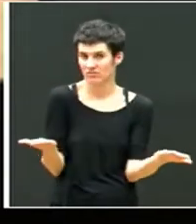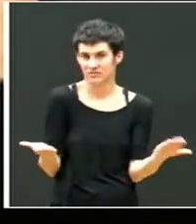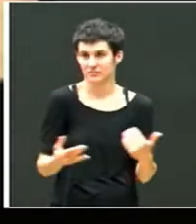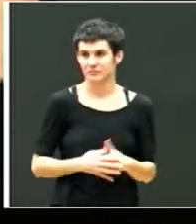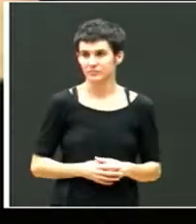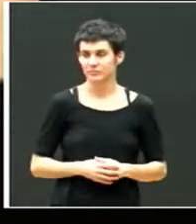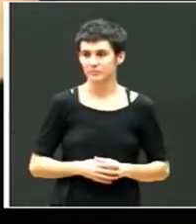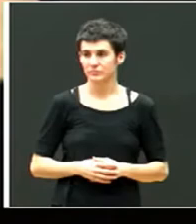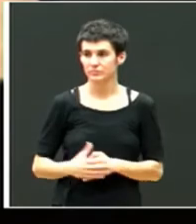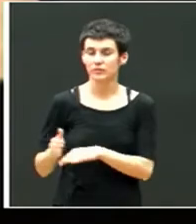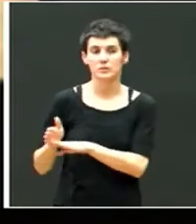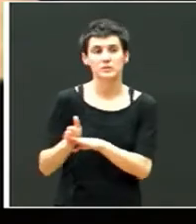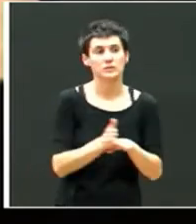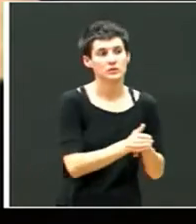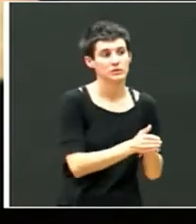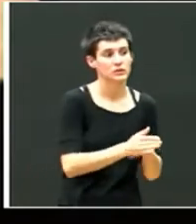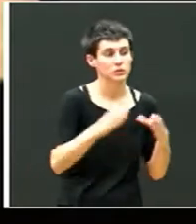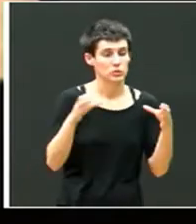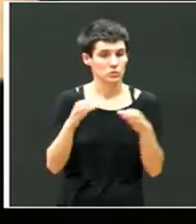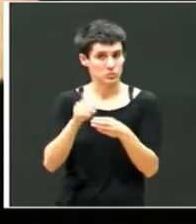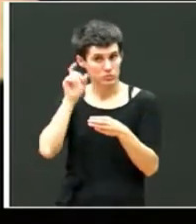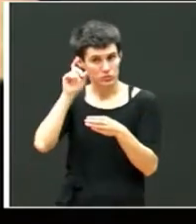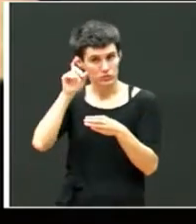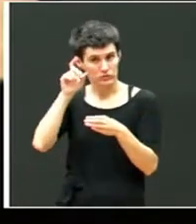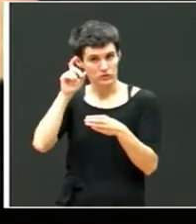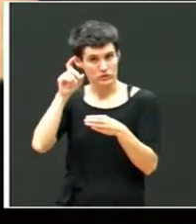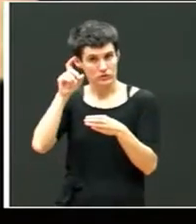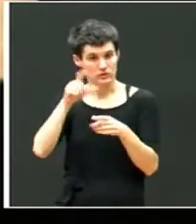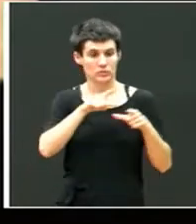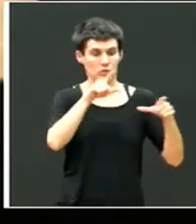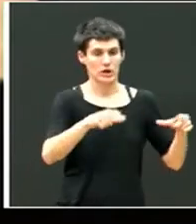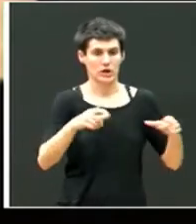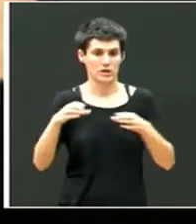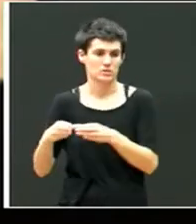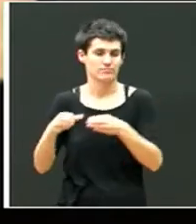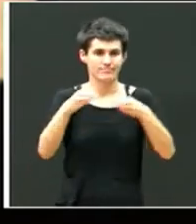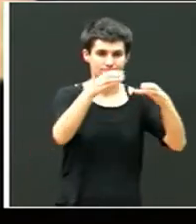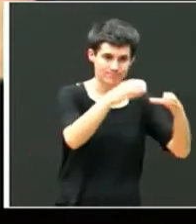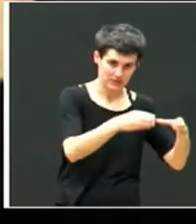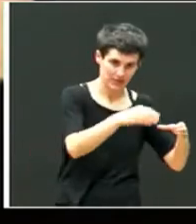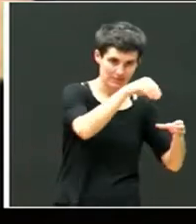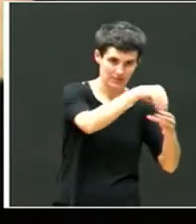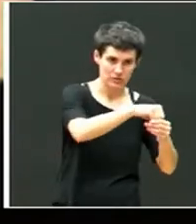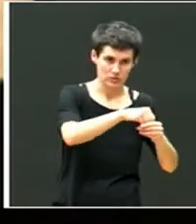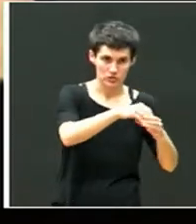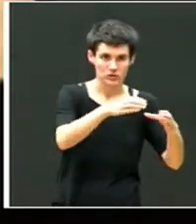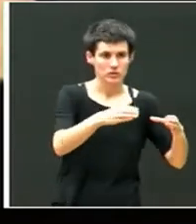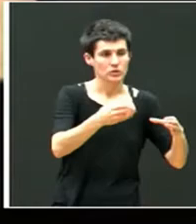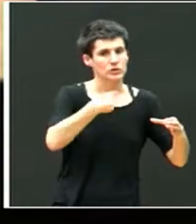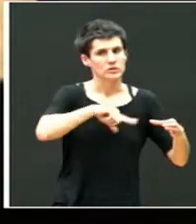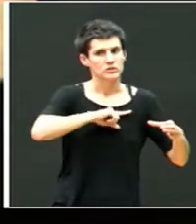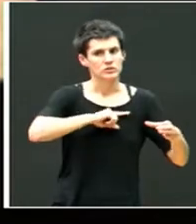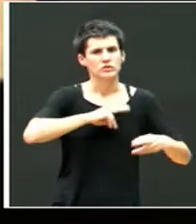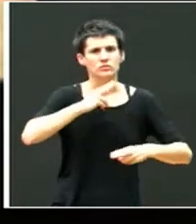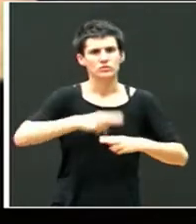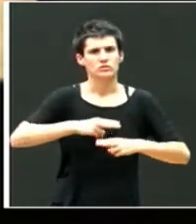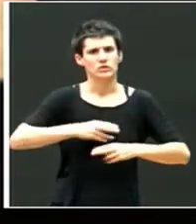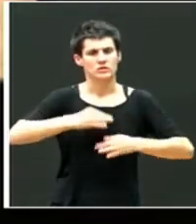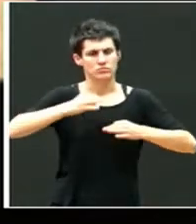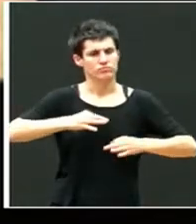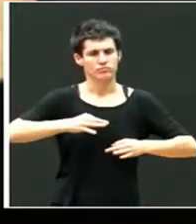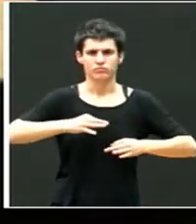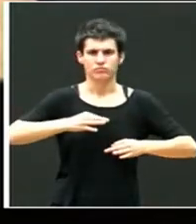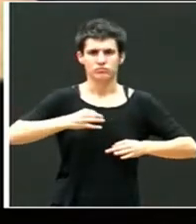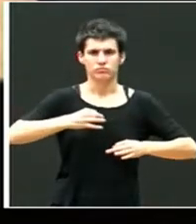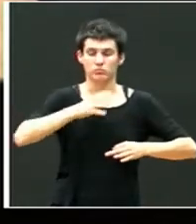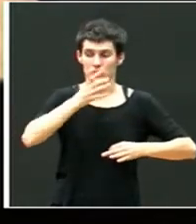Por otra parte, tanto el grupo de profesoras que entraban en el aula como yo, nos mantuvimos muy firmes en cuanto a unas normas que